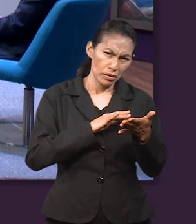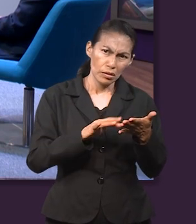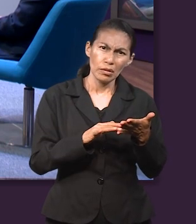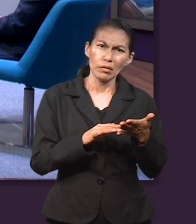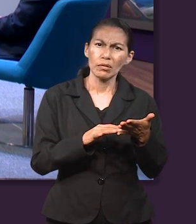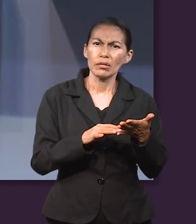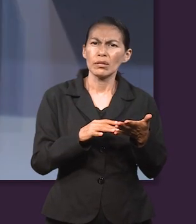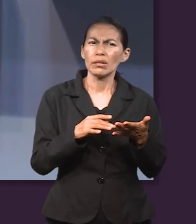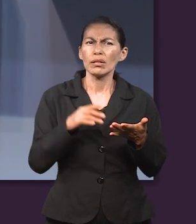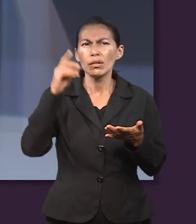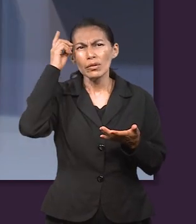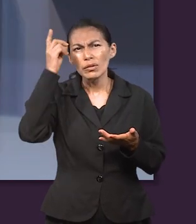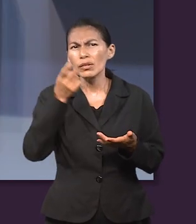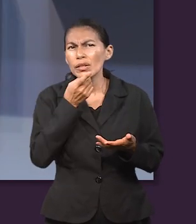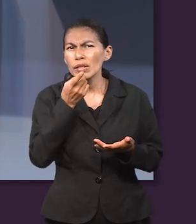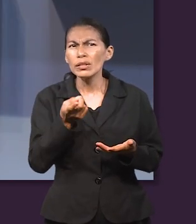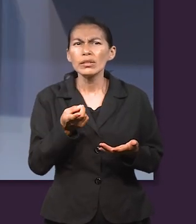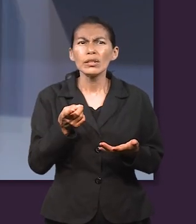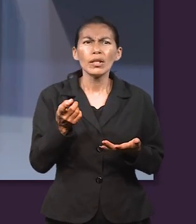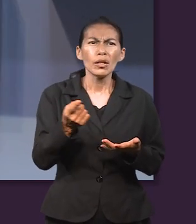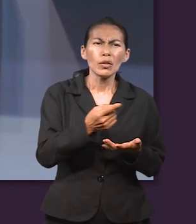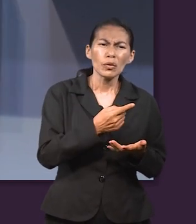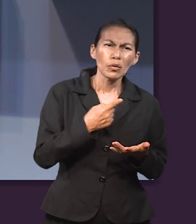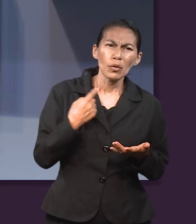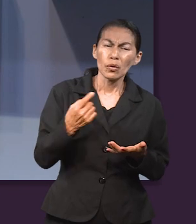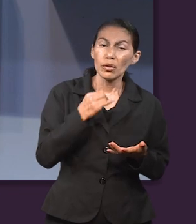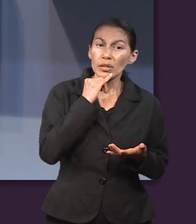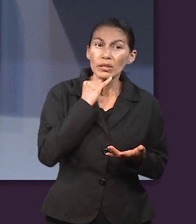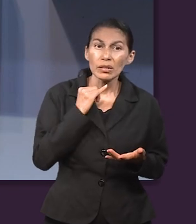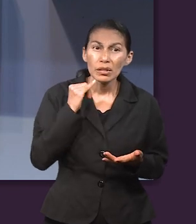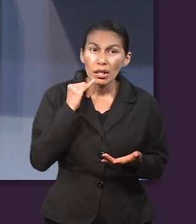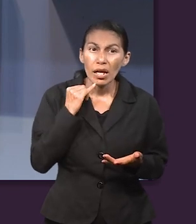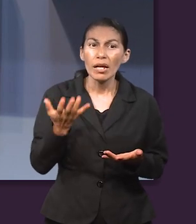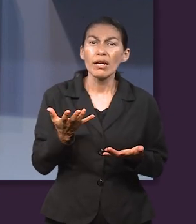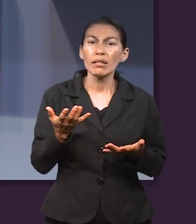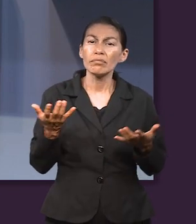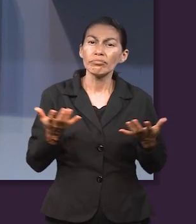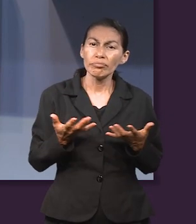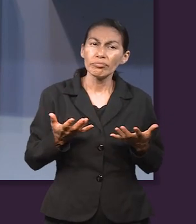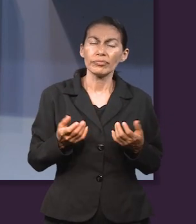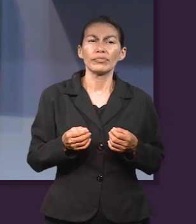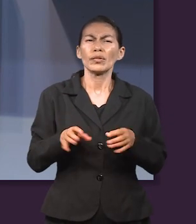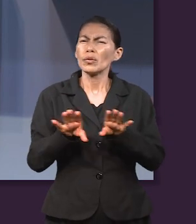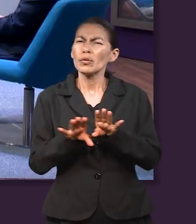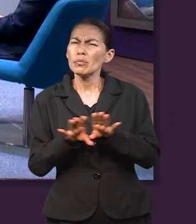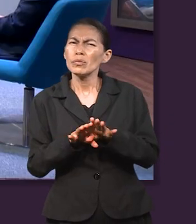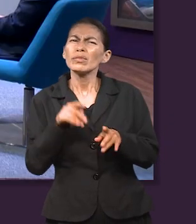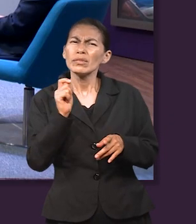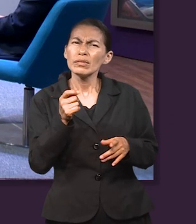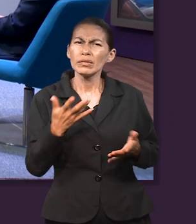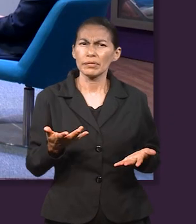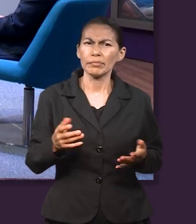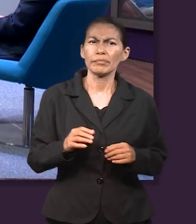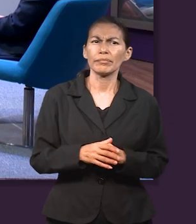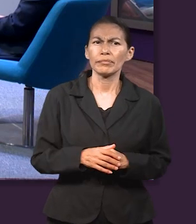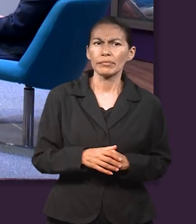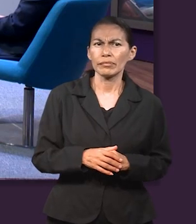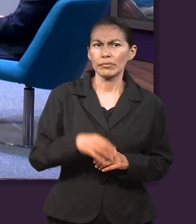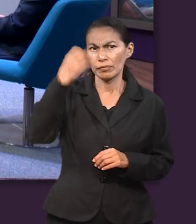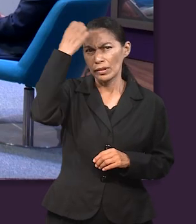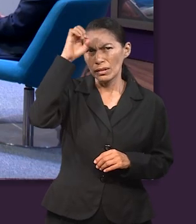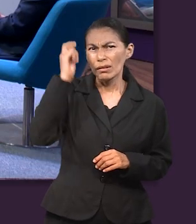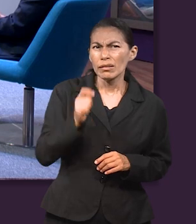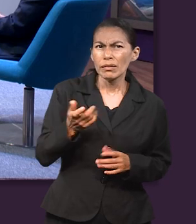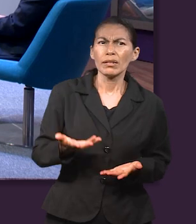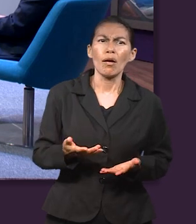y que pensáramos qué métodos dice Dios que usará para atraer a Israel de nuevo a sí mismo. ¿Cómo habrán sido estas